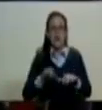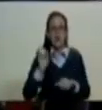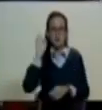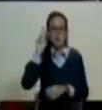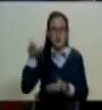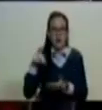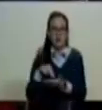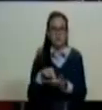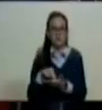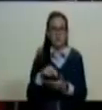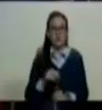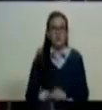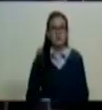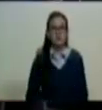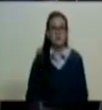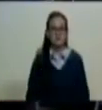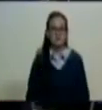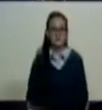constituyente.